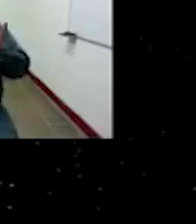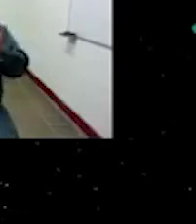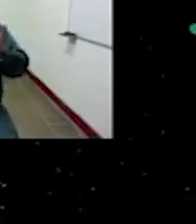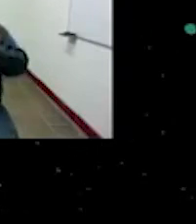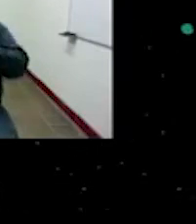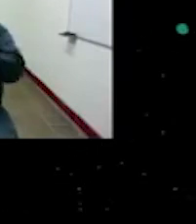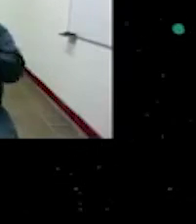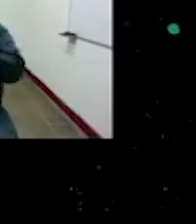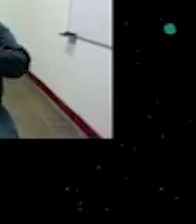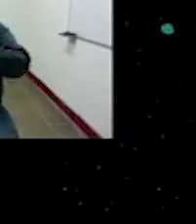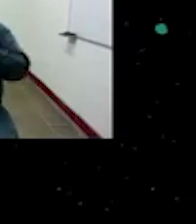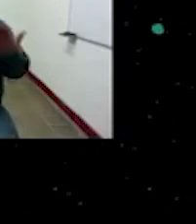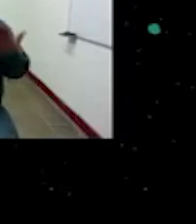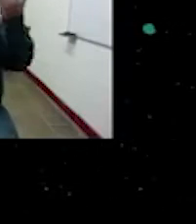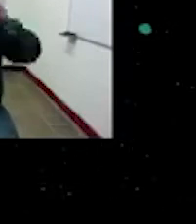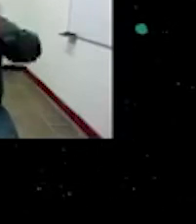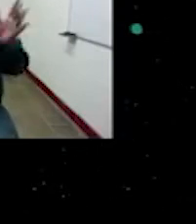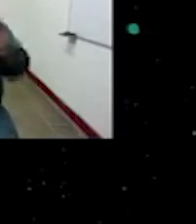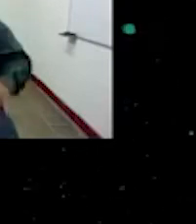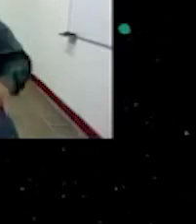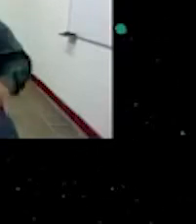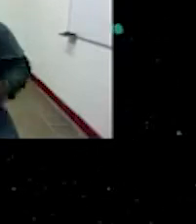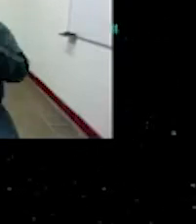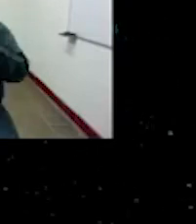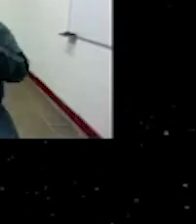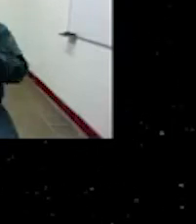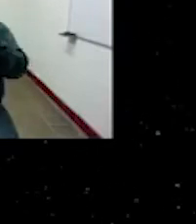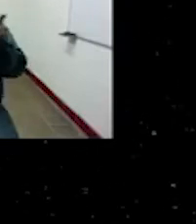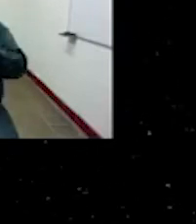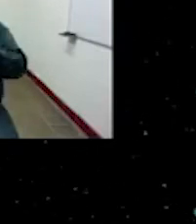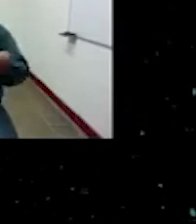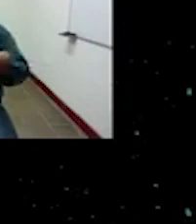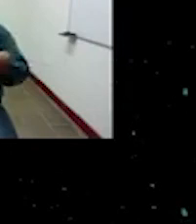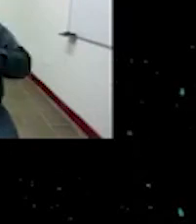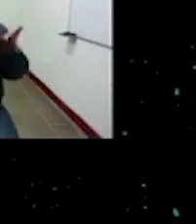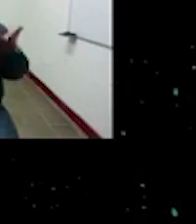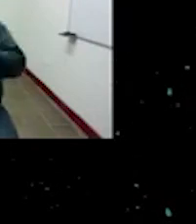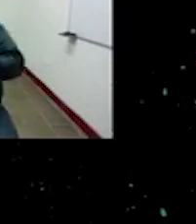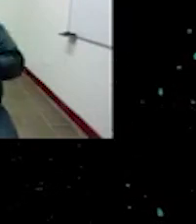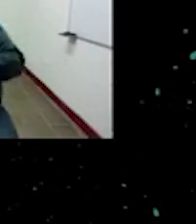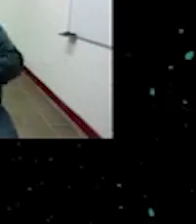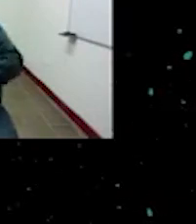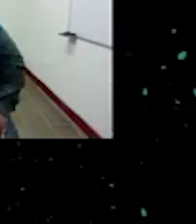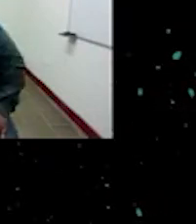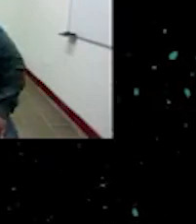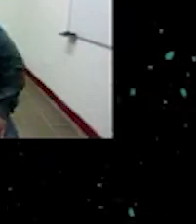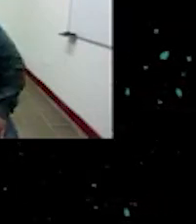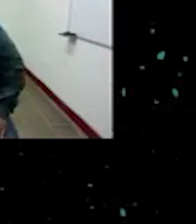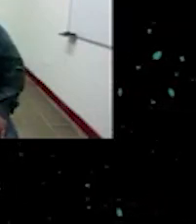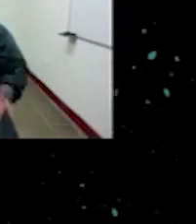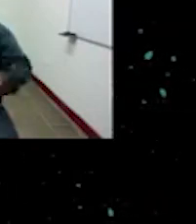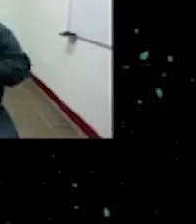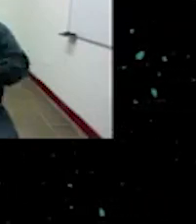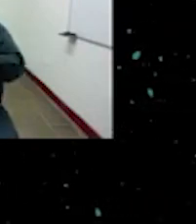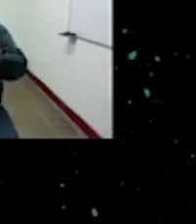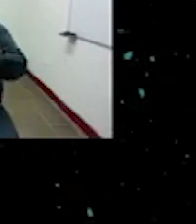valio no es valio ver un proyecto de este tipo eh y ser aplicado a otras culturas